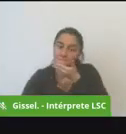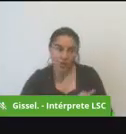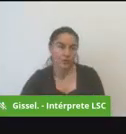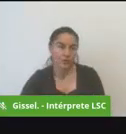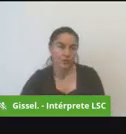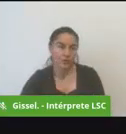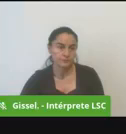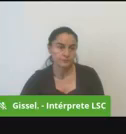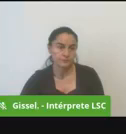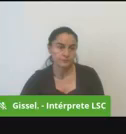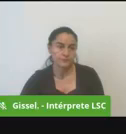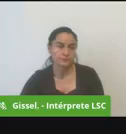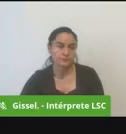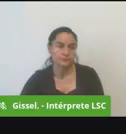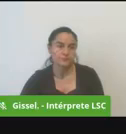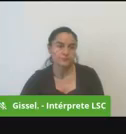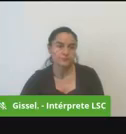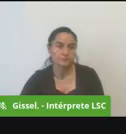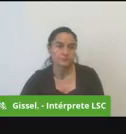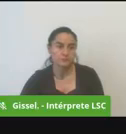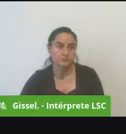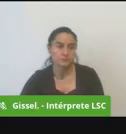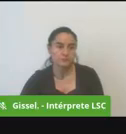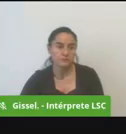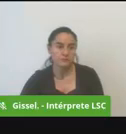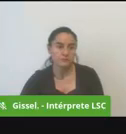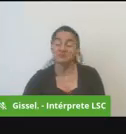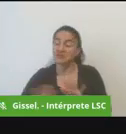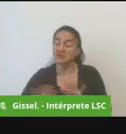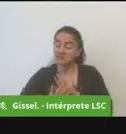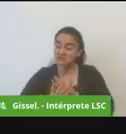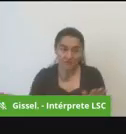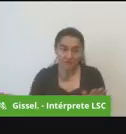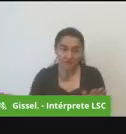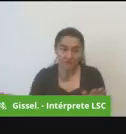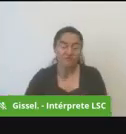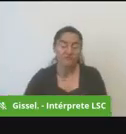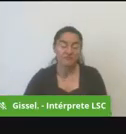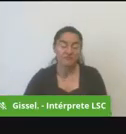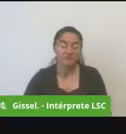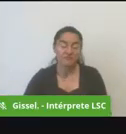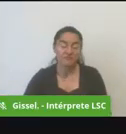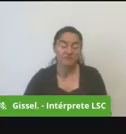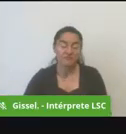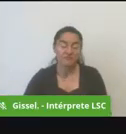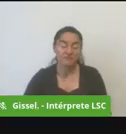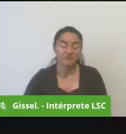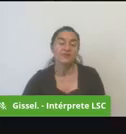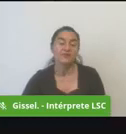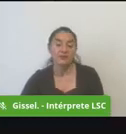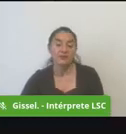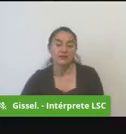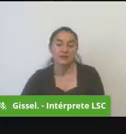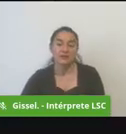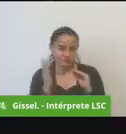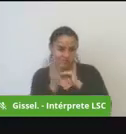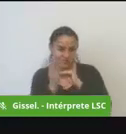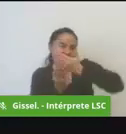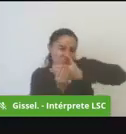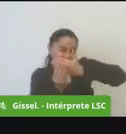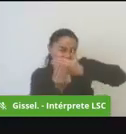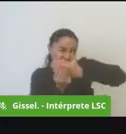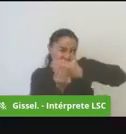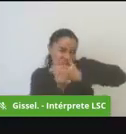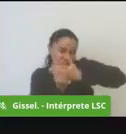y finalmente tenemos la posibilidad de adjuntar archivos de adjuntar fotografías vídeos